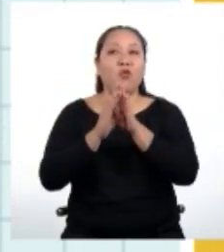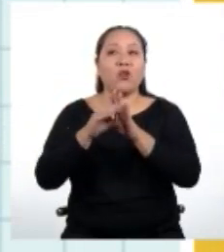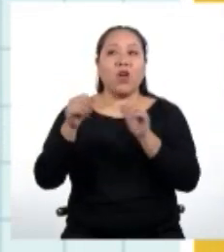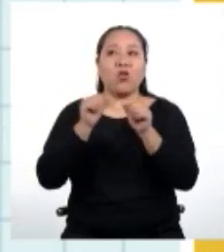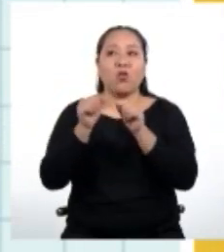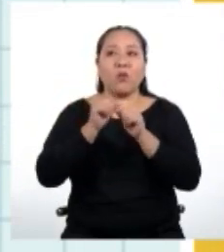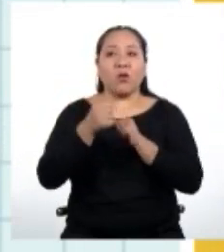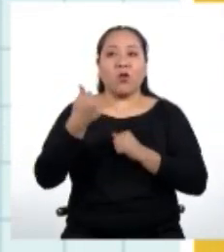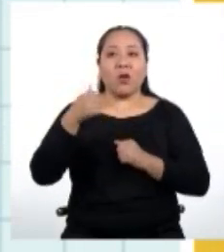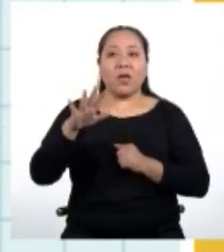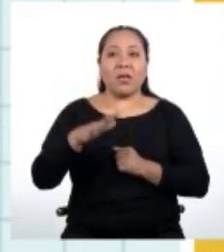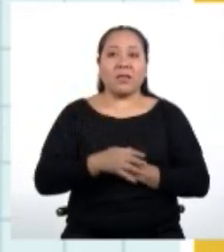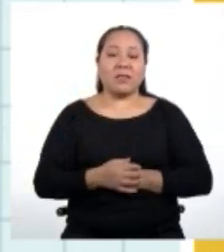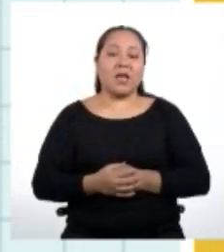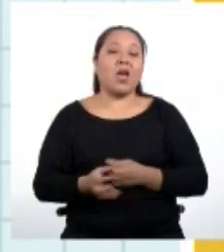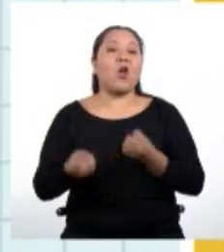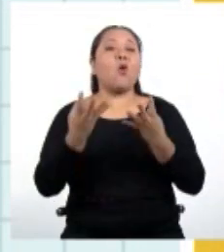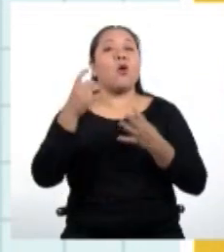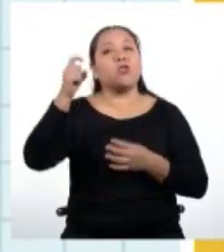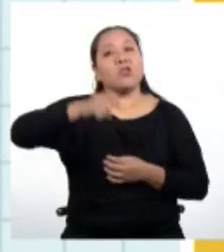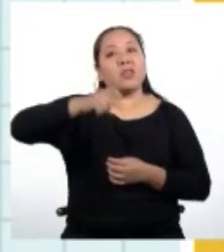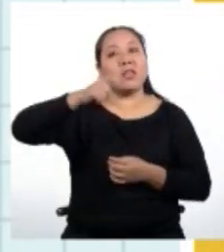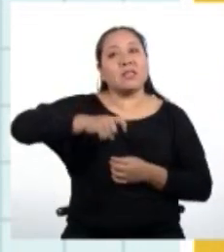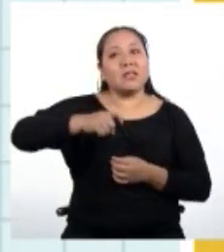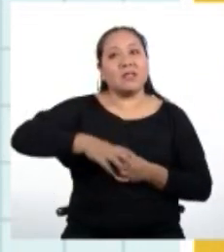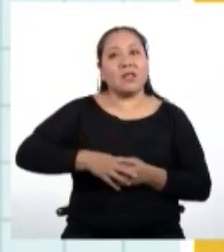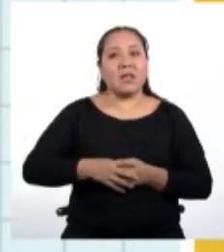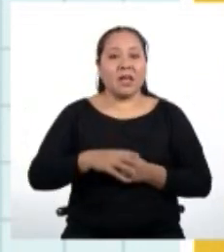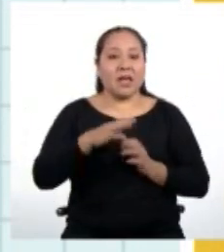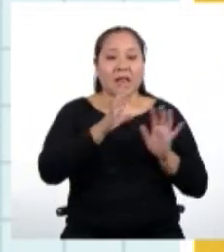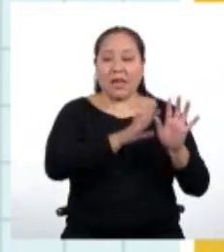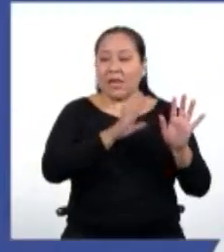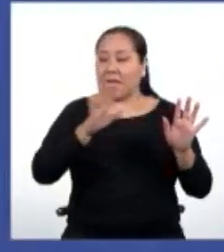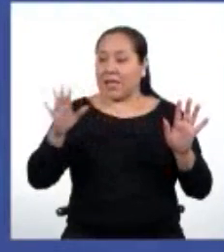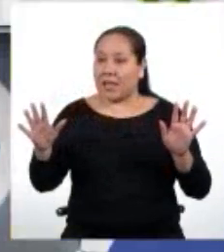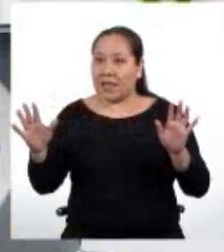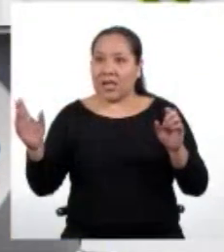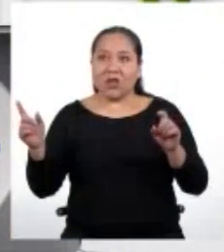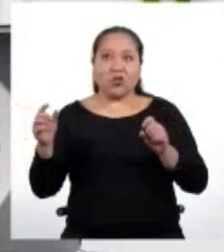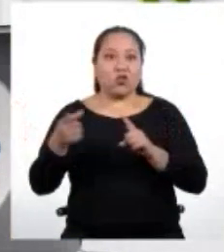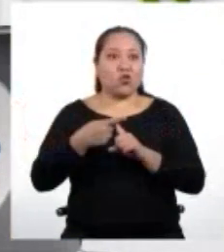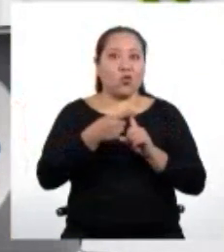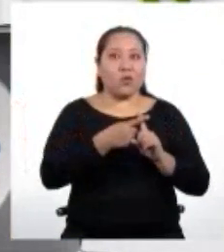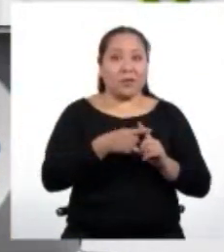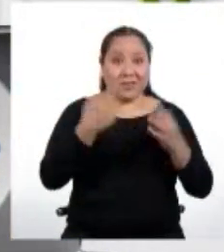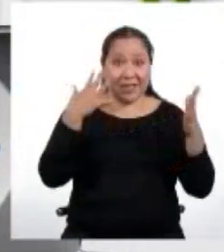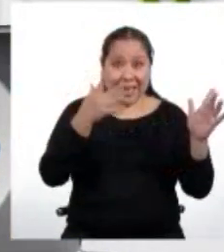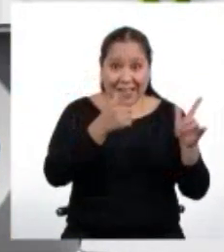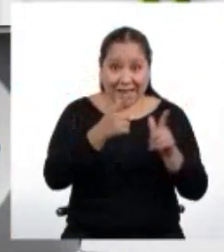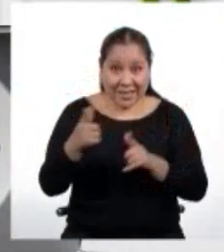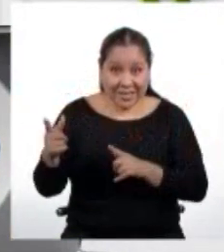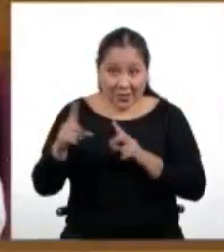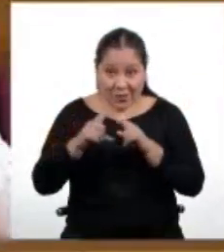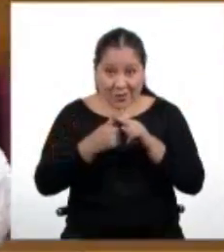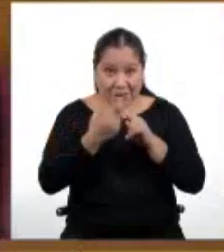palitos en total necesitaremos para formar las 15 figuras? ¿Estamos listas y listos para empezar? Aquí